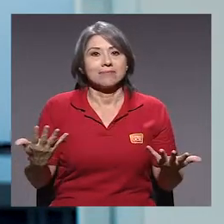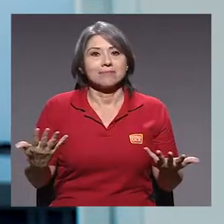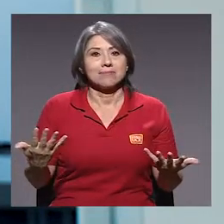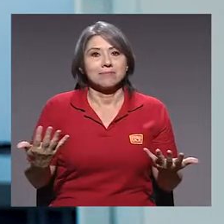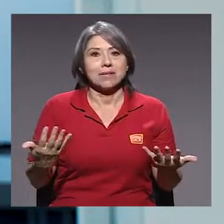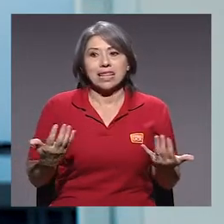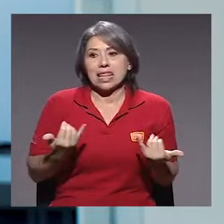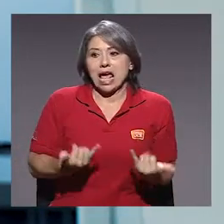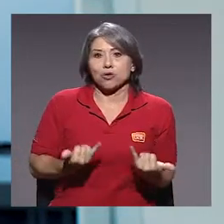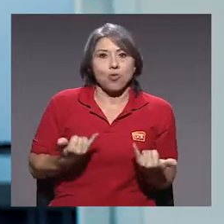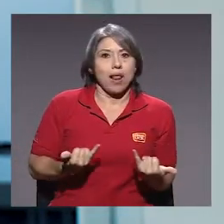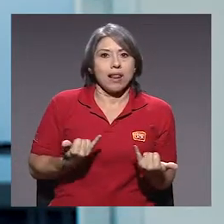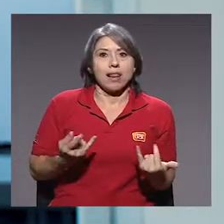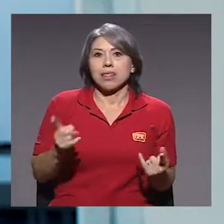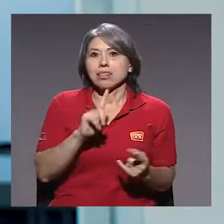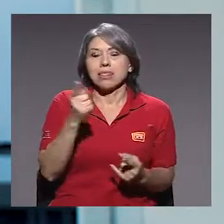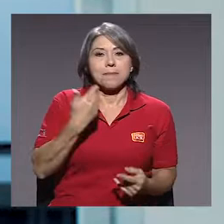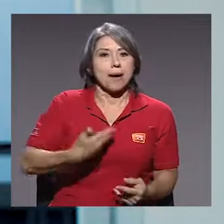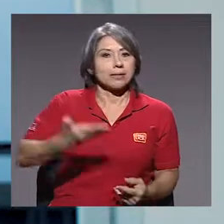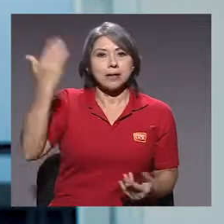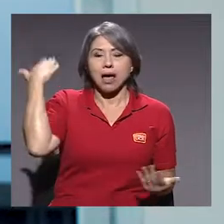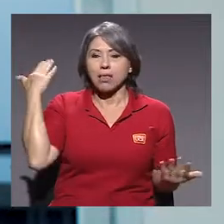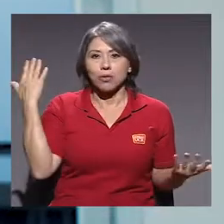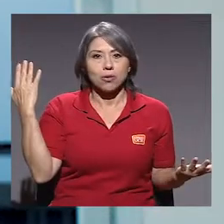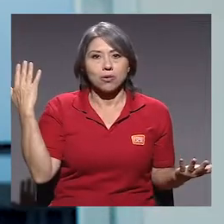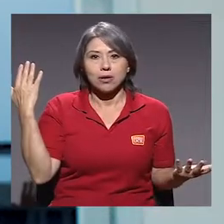ni actual ni pasado.